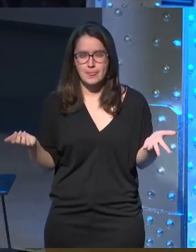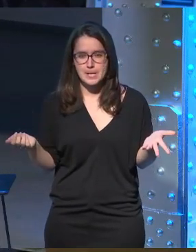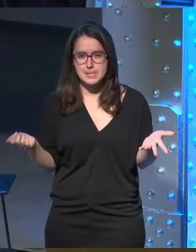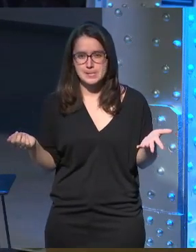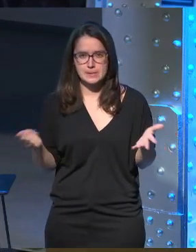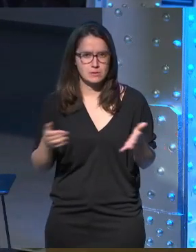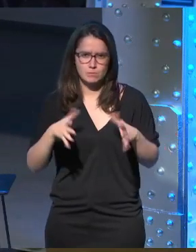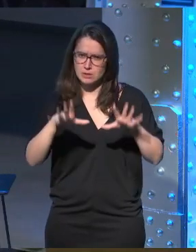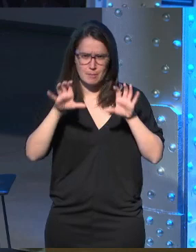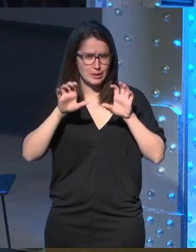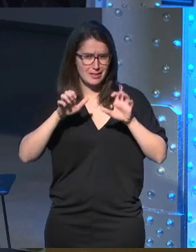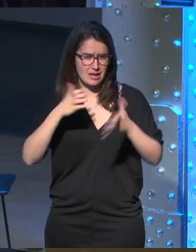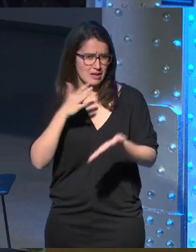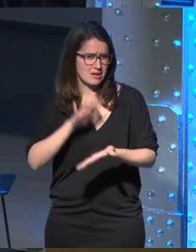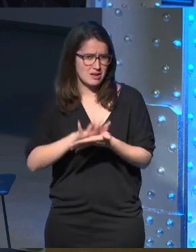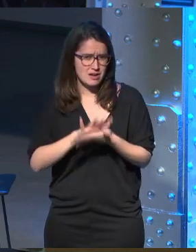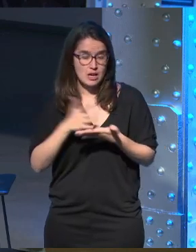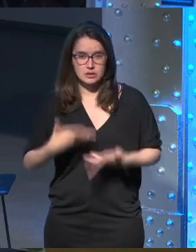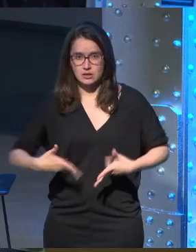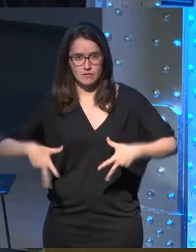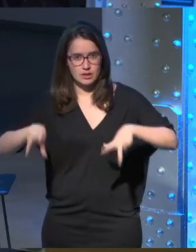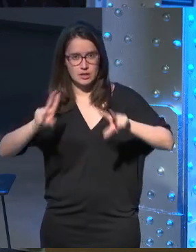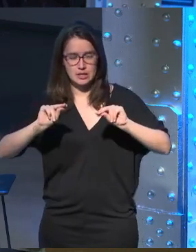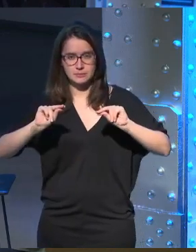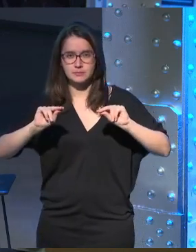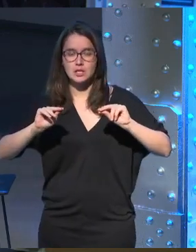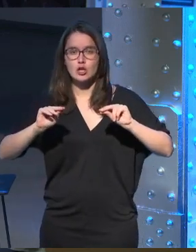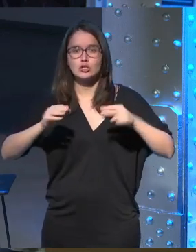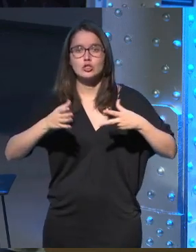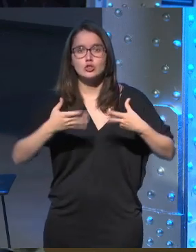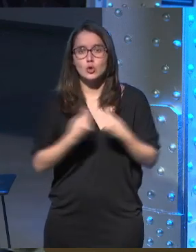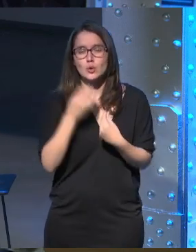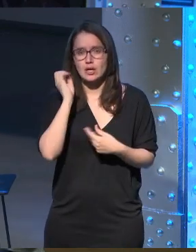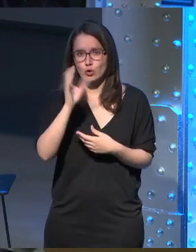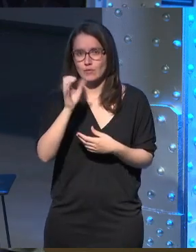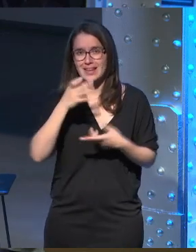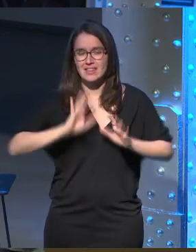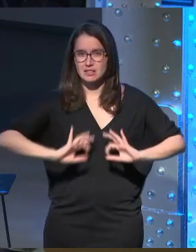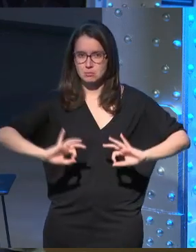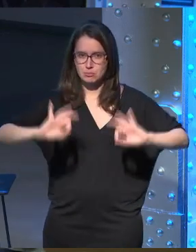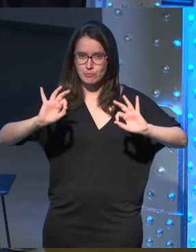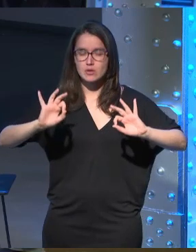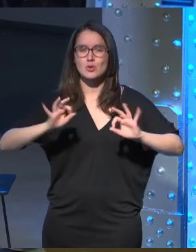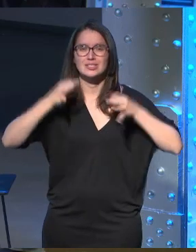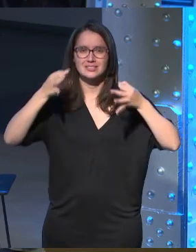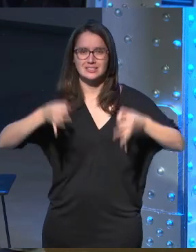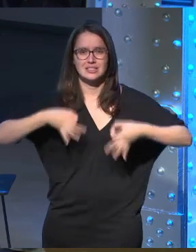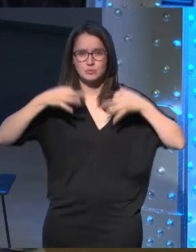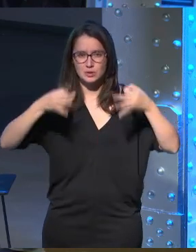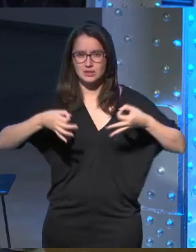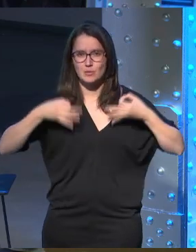aprendizaje acabamos acabamos con una con una charla especial porque siempre que